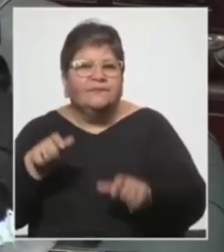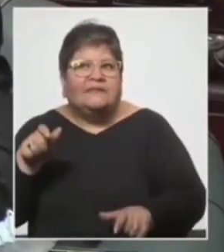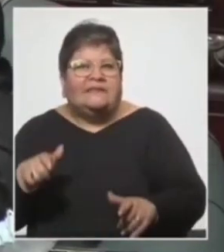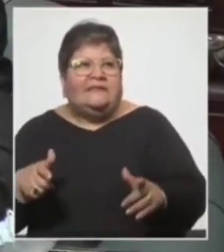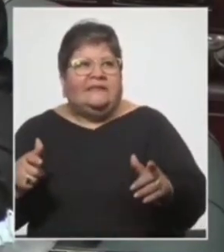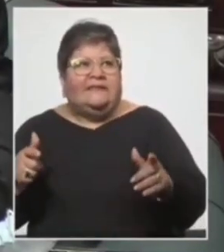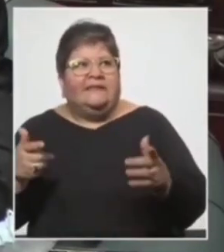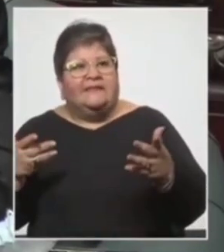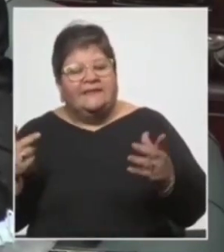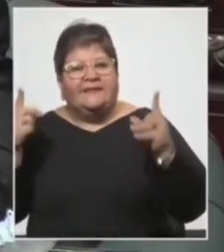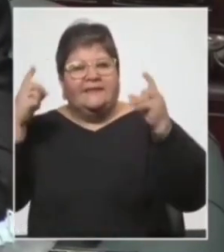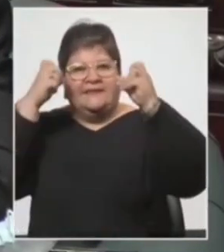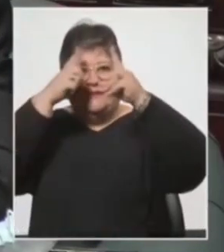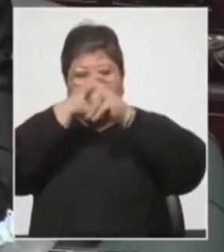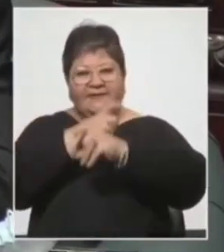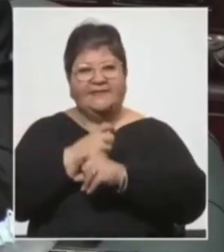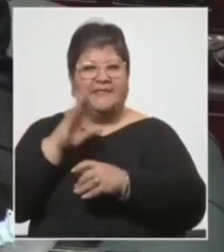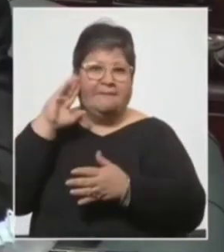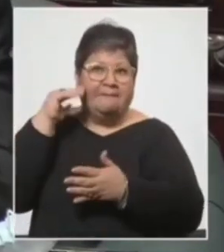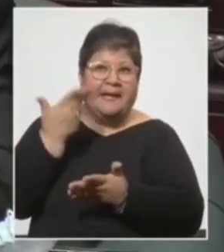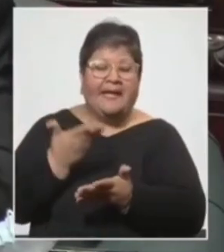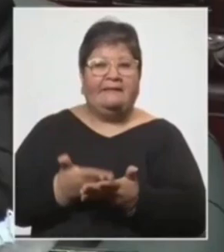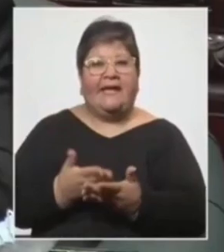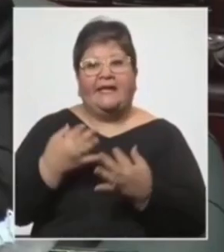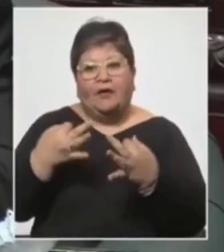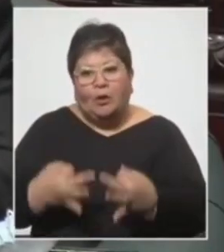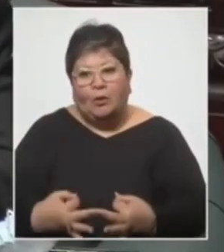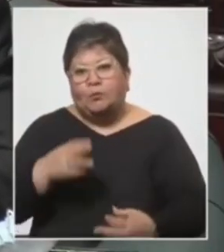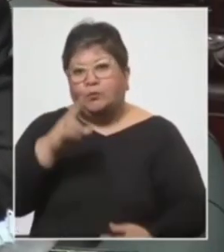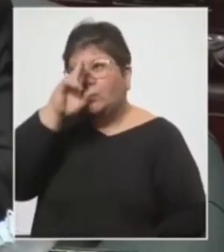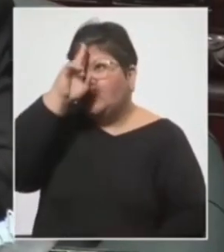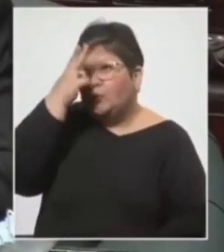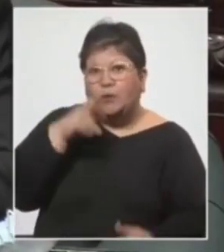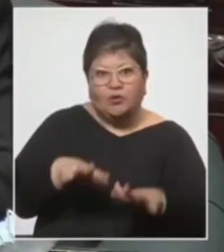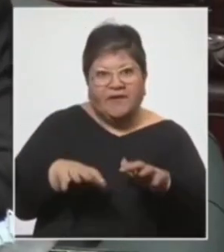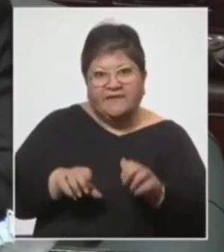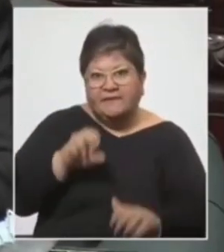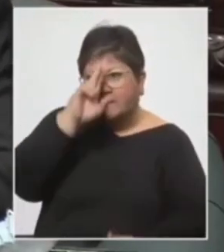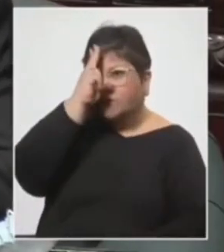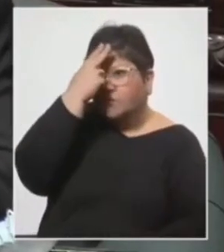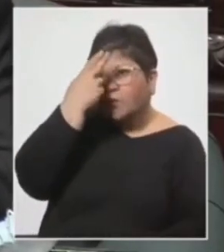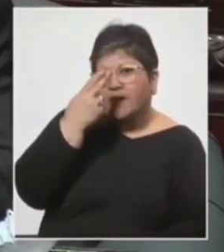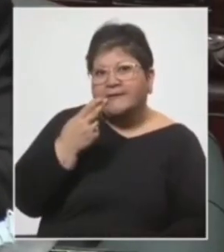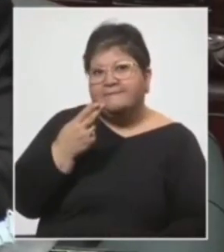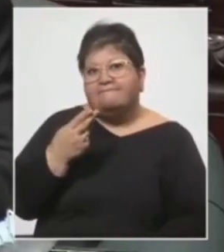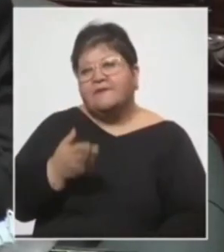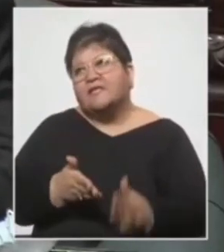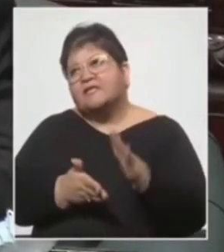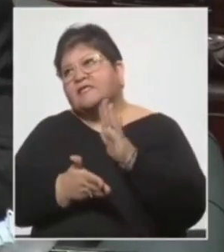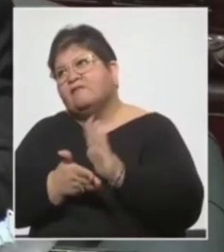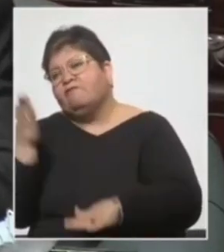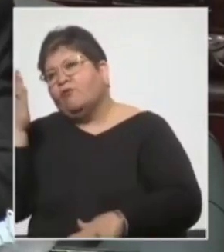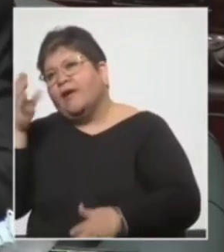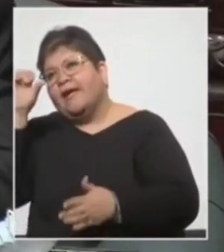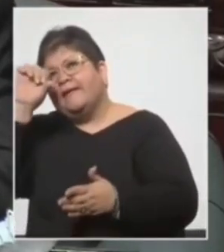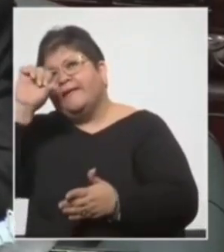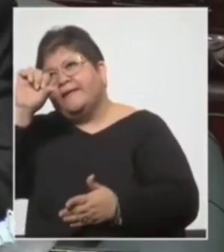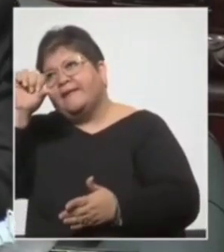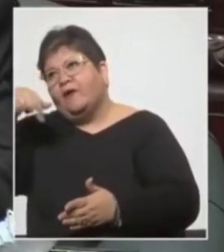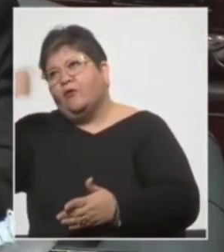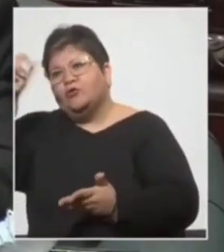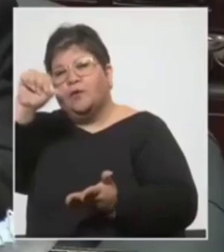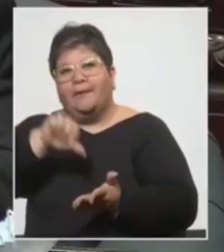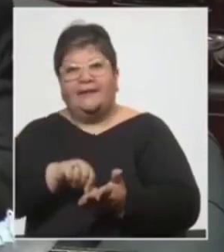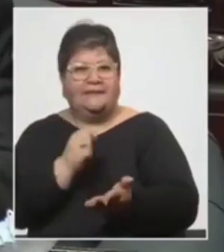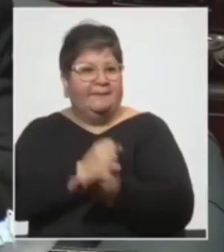difícil plantearse que un uruguayo que vive en Uruguay que tuvo que salir del país por X razón y que no sacó